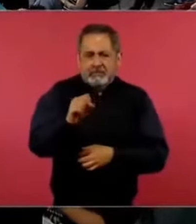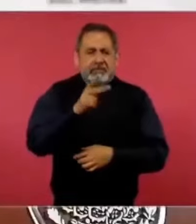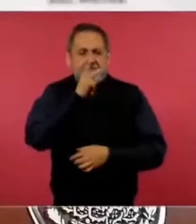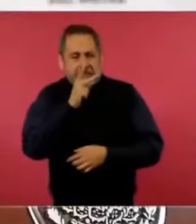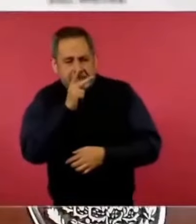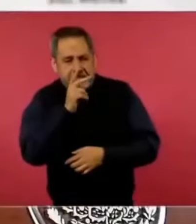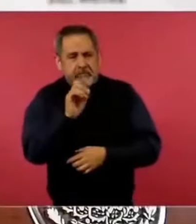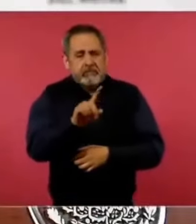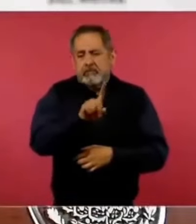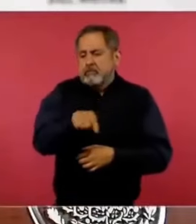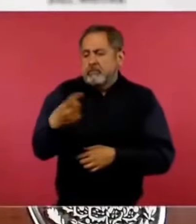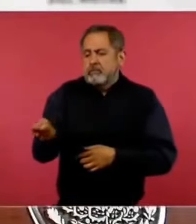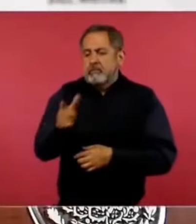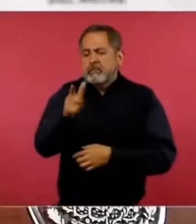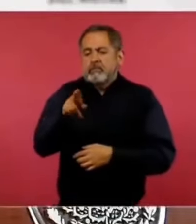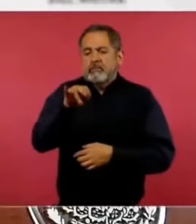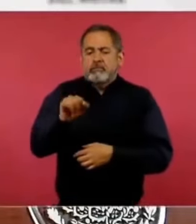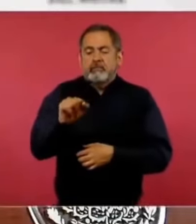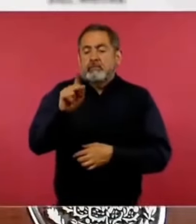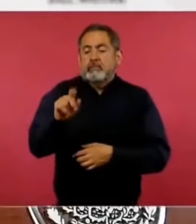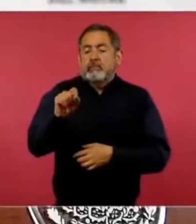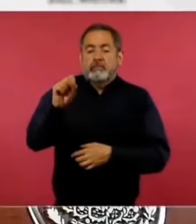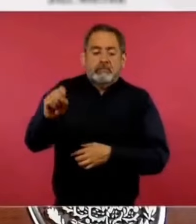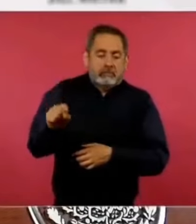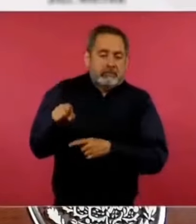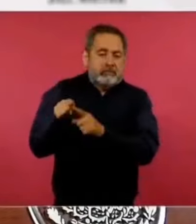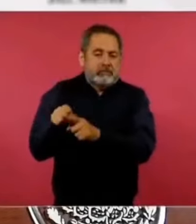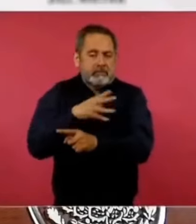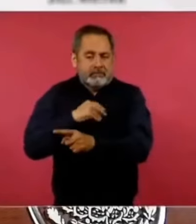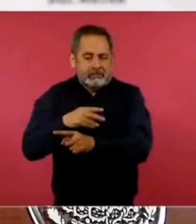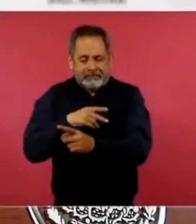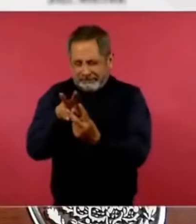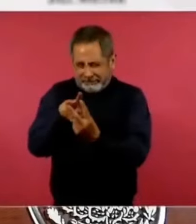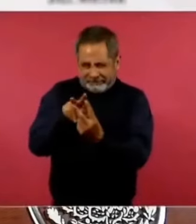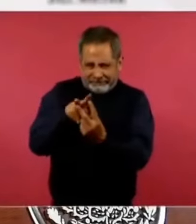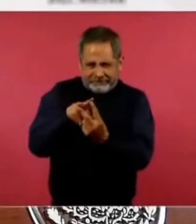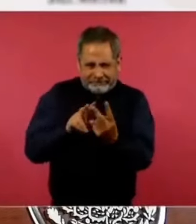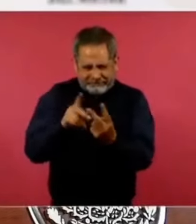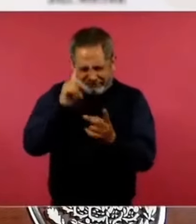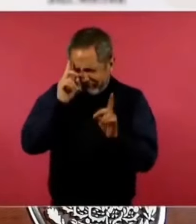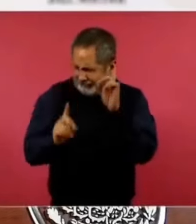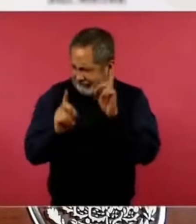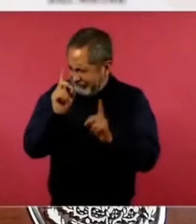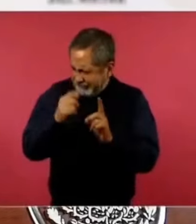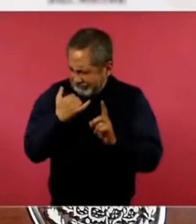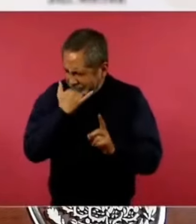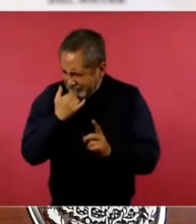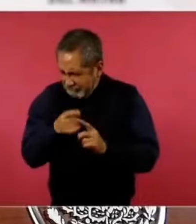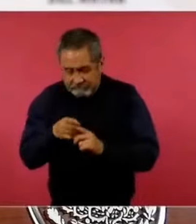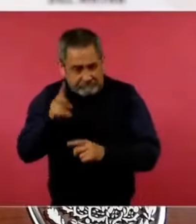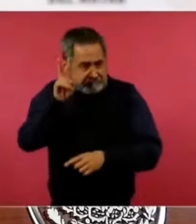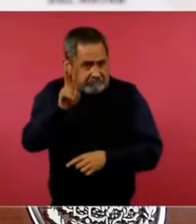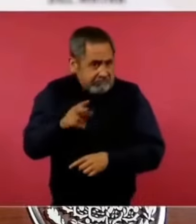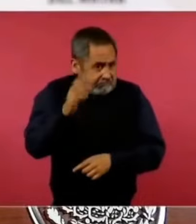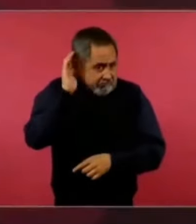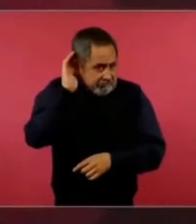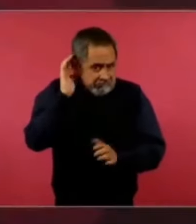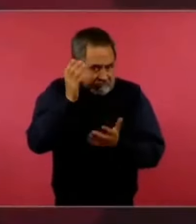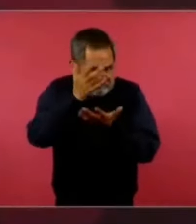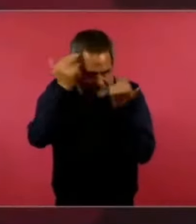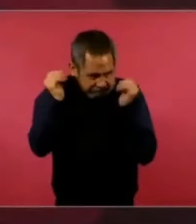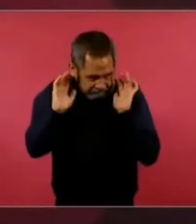hijo, y además me quedó la duda si era cierto, pero